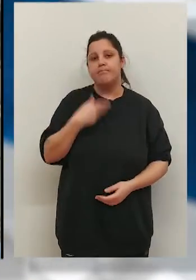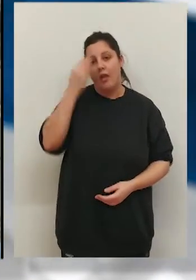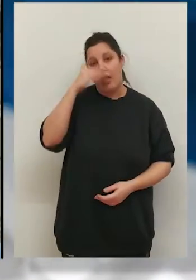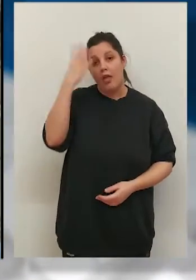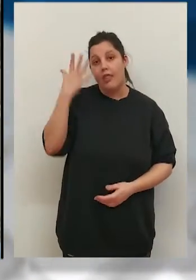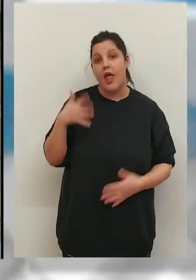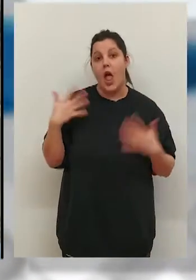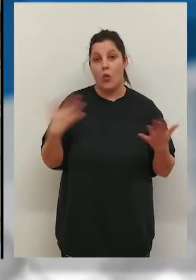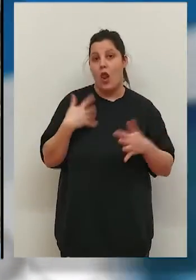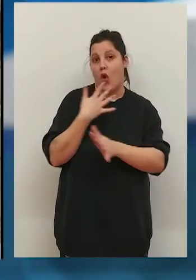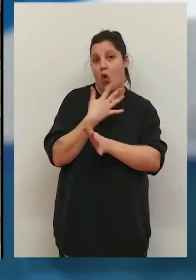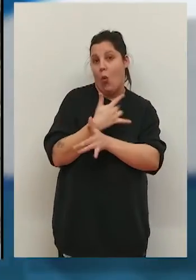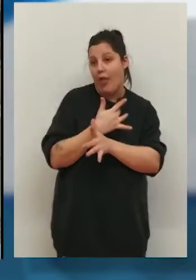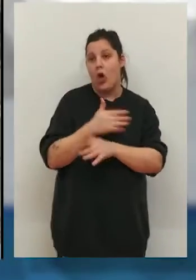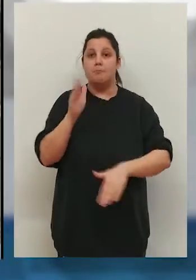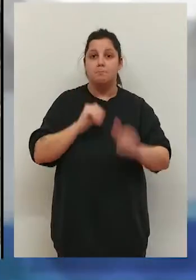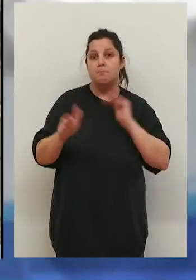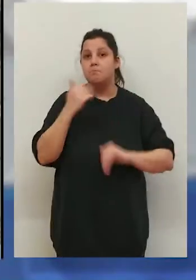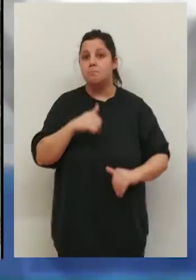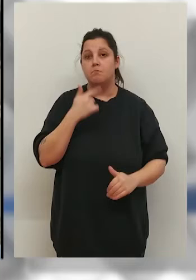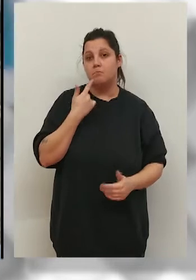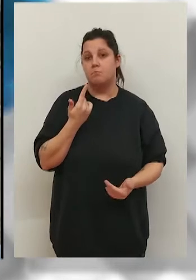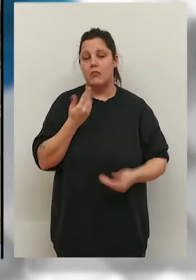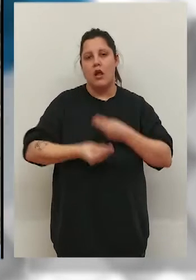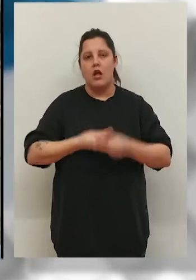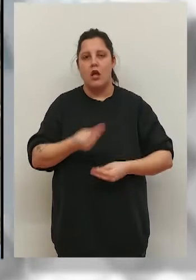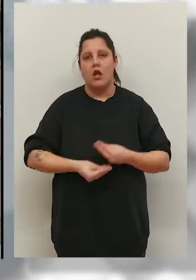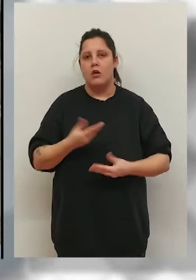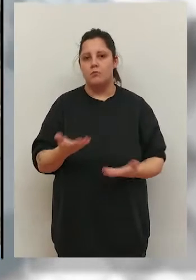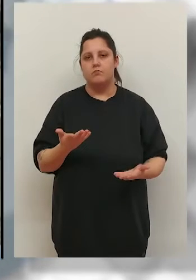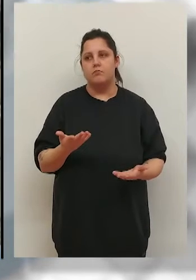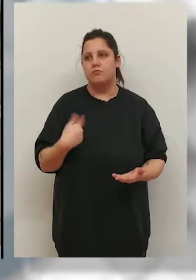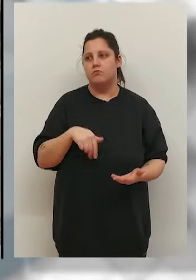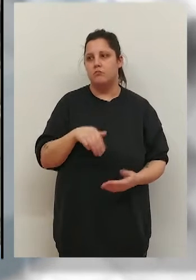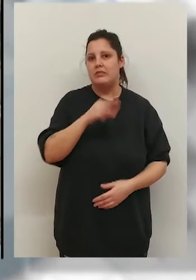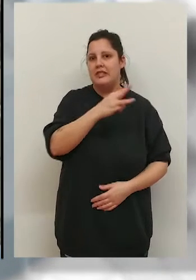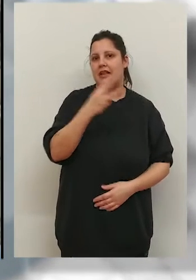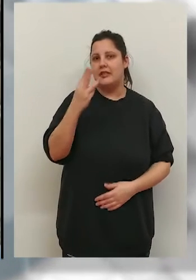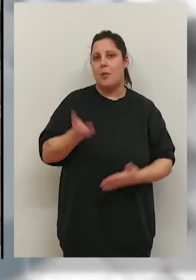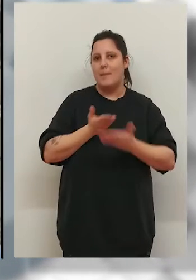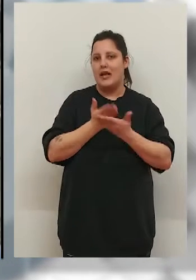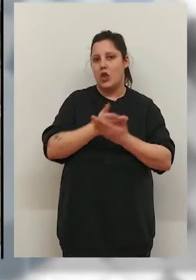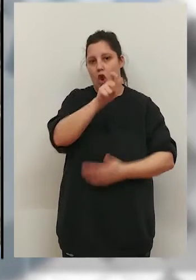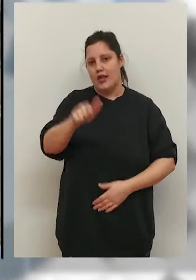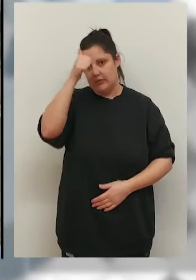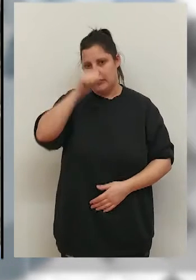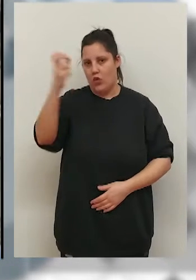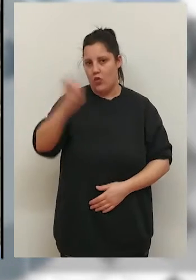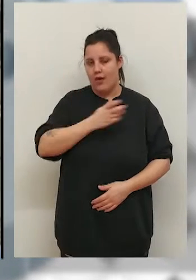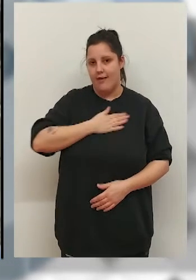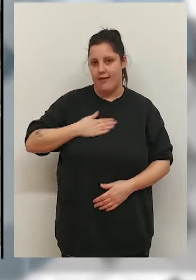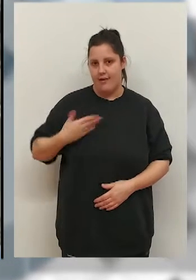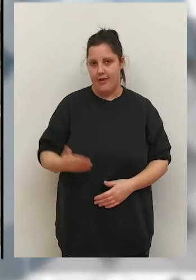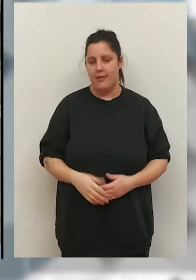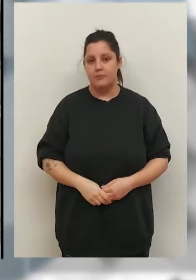Bueno, sí, la idea es seguir trayendo jugadores. Estamos, bueno, pues hay 33 peticiones